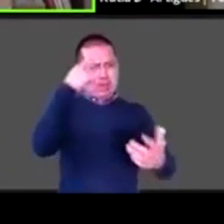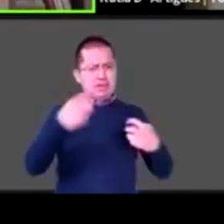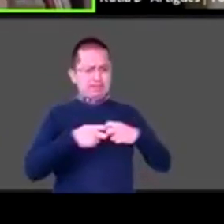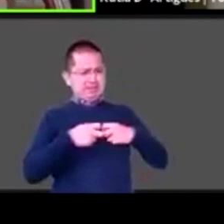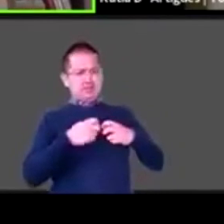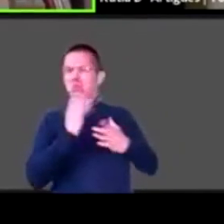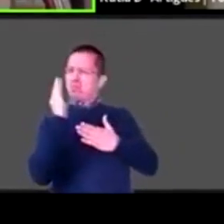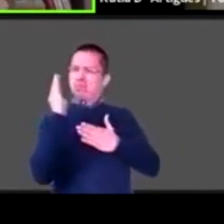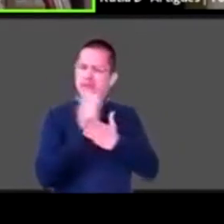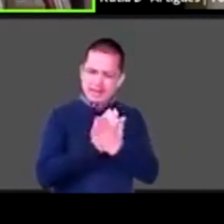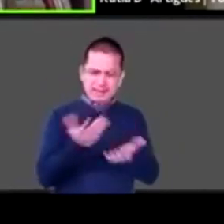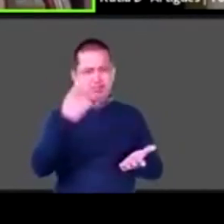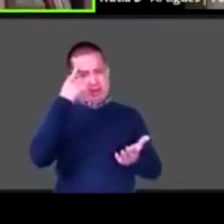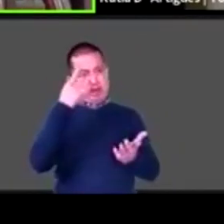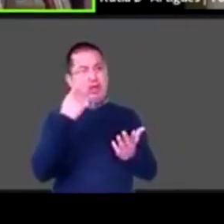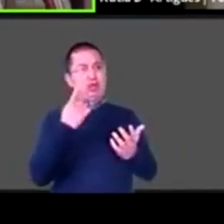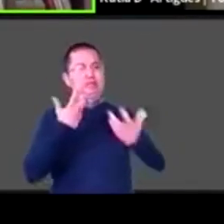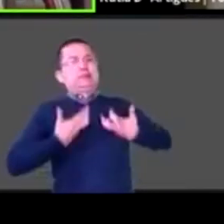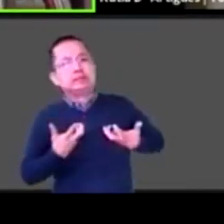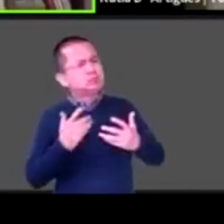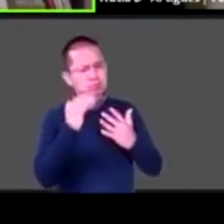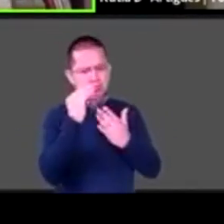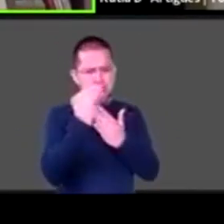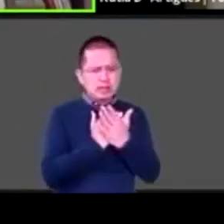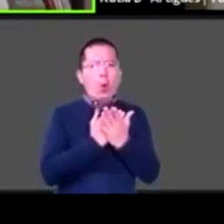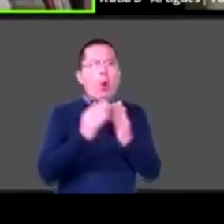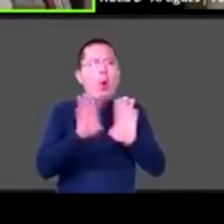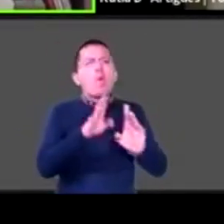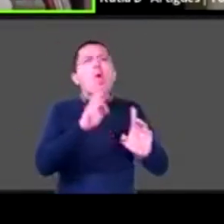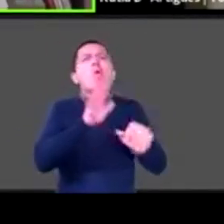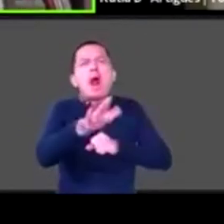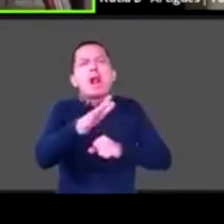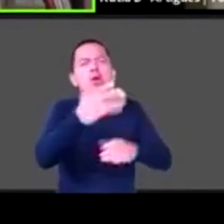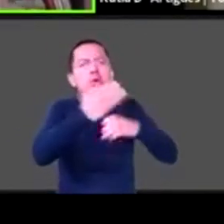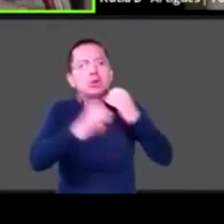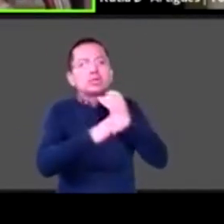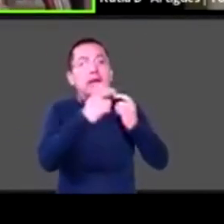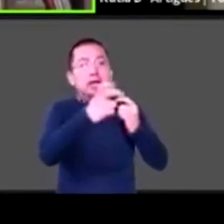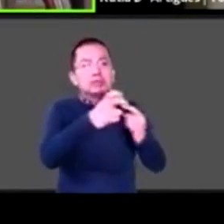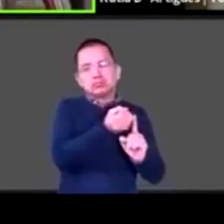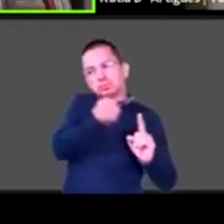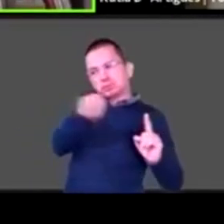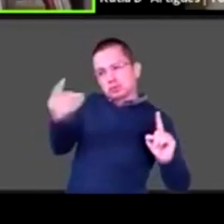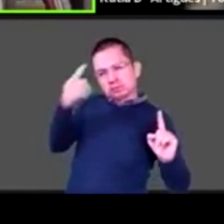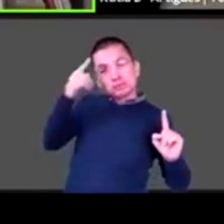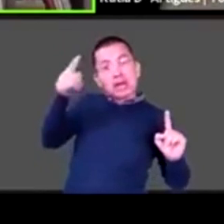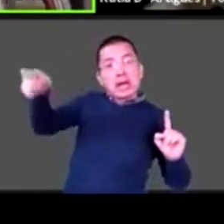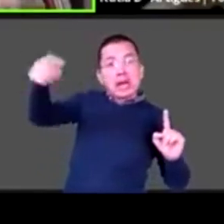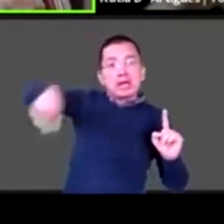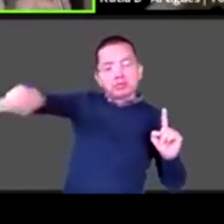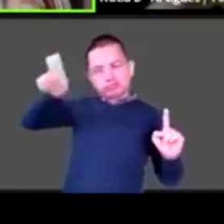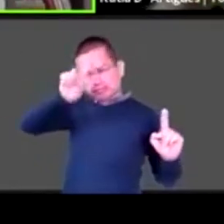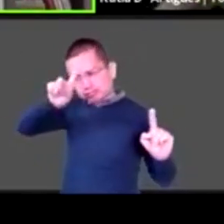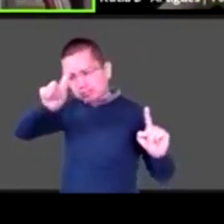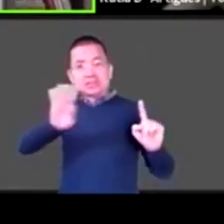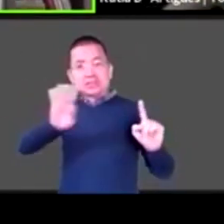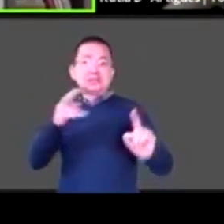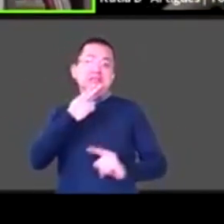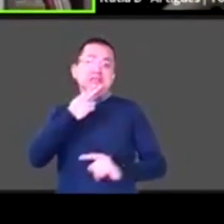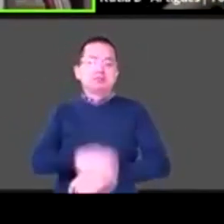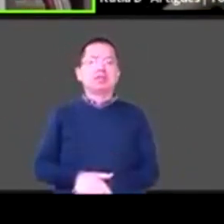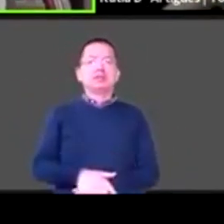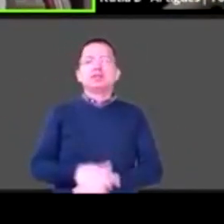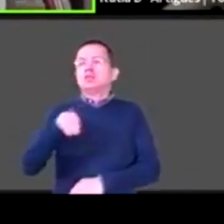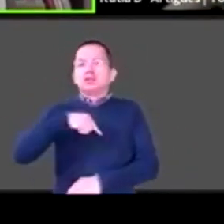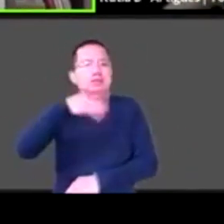casa? Para llevar adelante este proceso que sabemos que todavía no tiene fecha de vencimiento, desafortunadamente, de acuerdo a donde cada